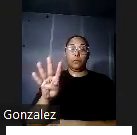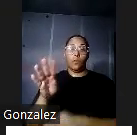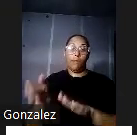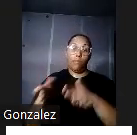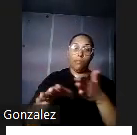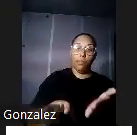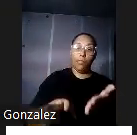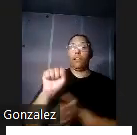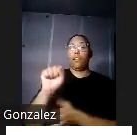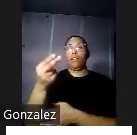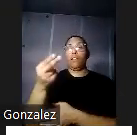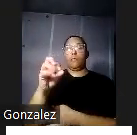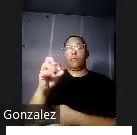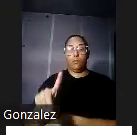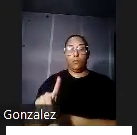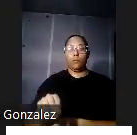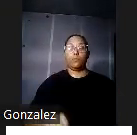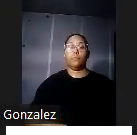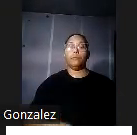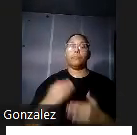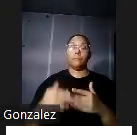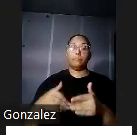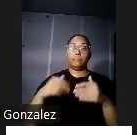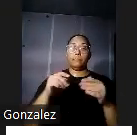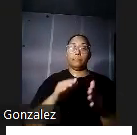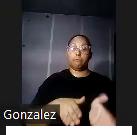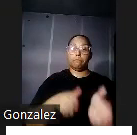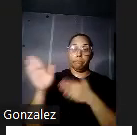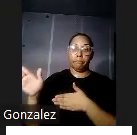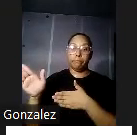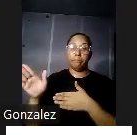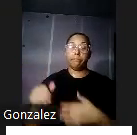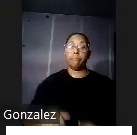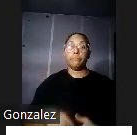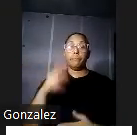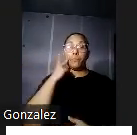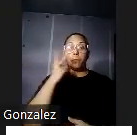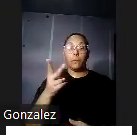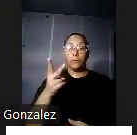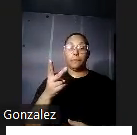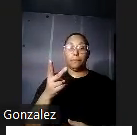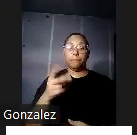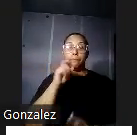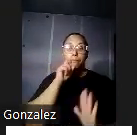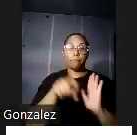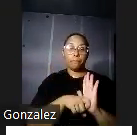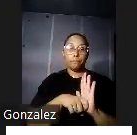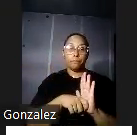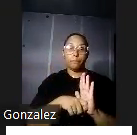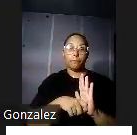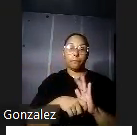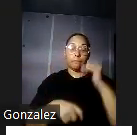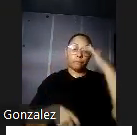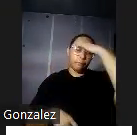el próximo slide lo que vamos a ver son unas algunas imágenes en los próximos slides algunas